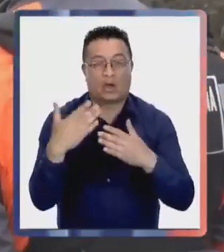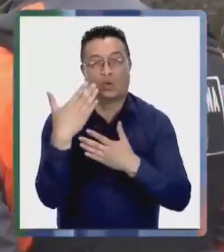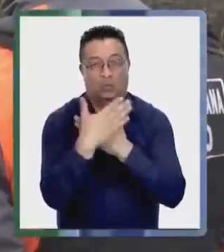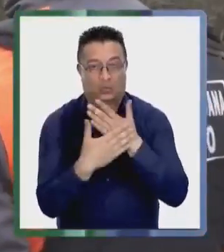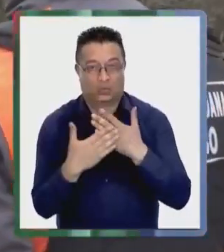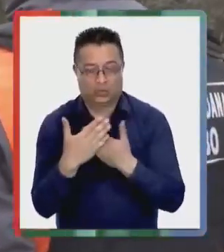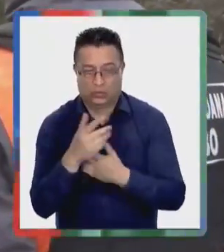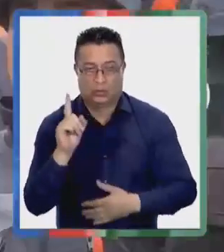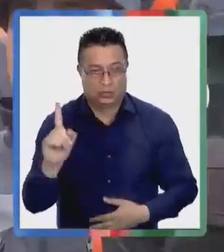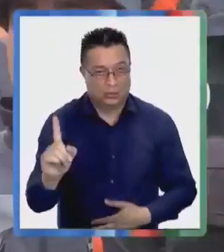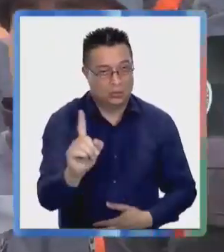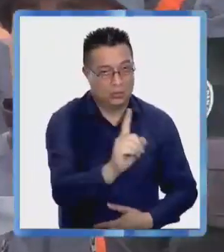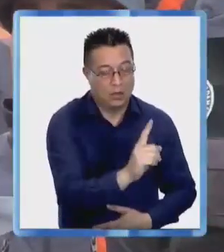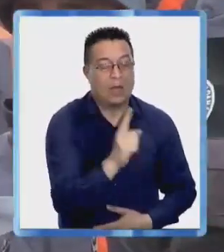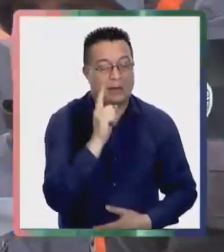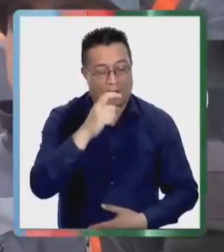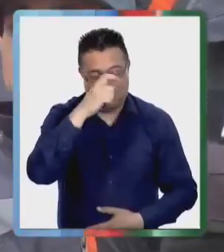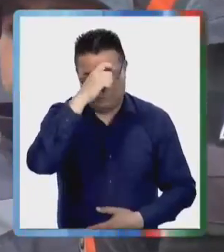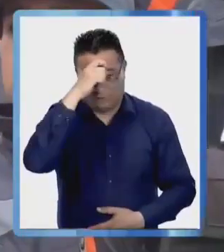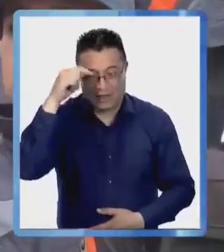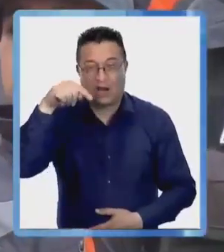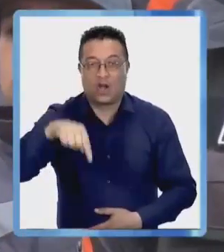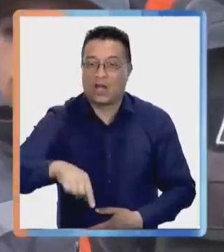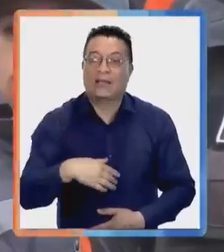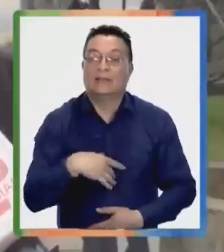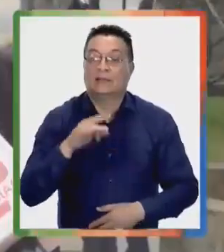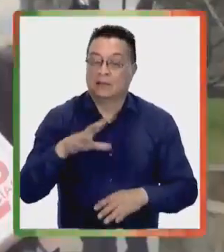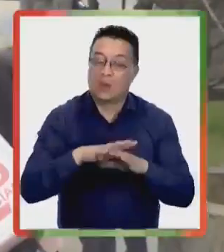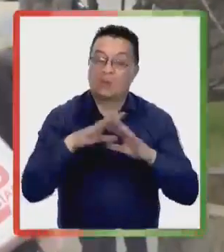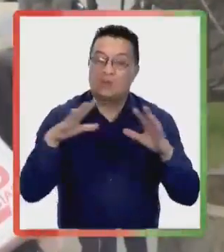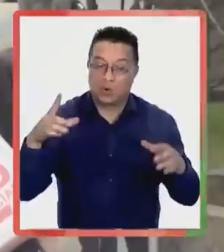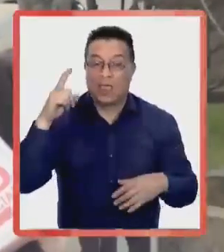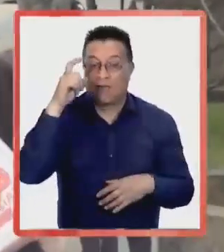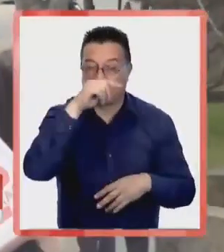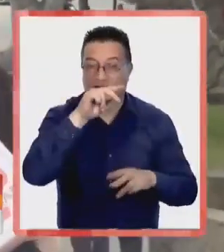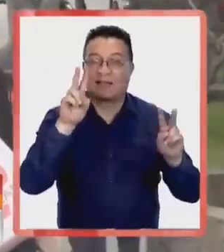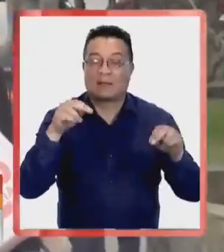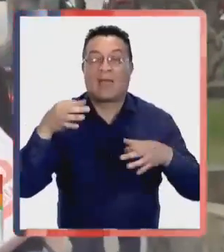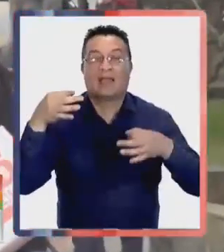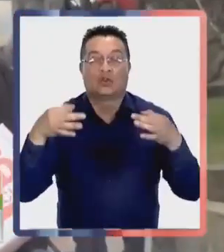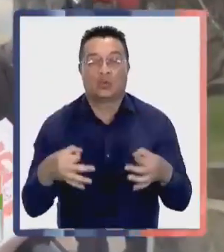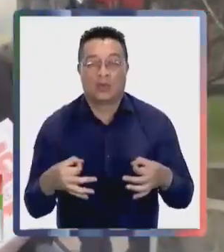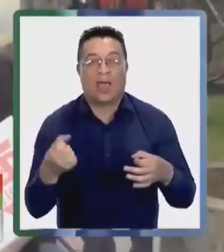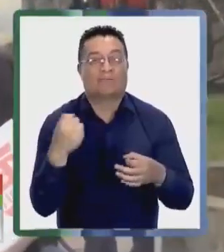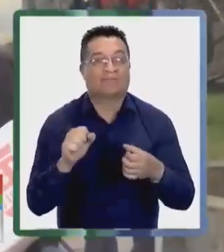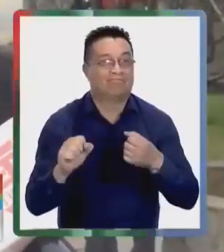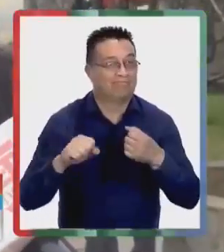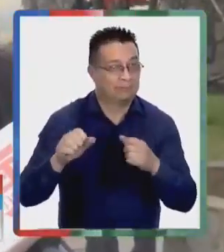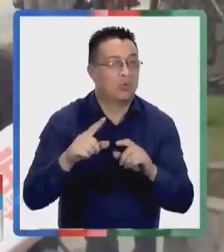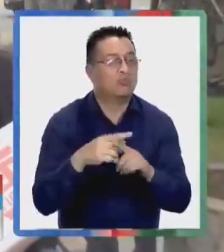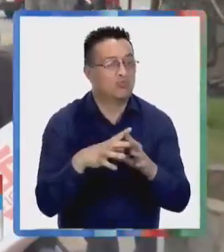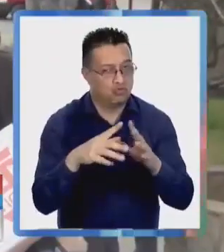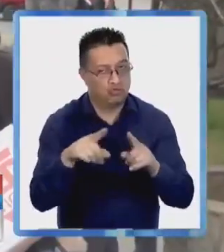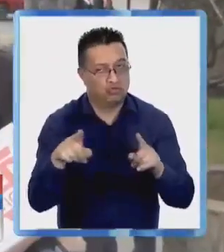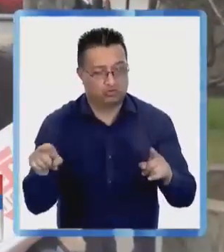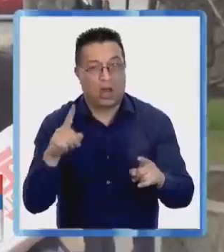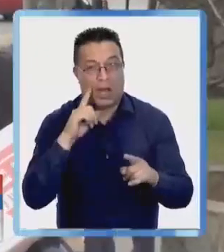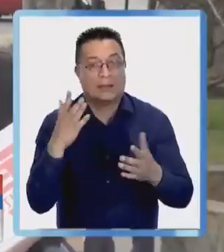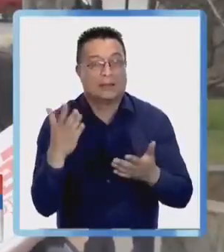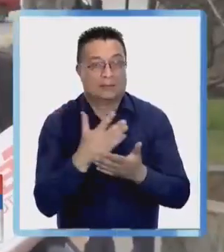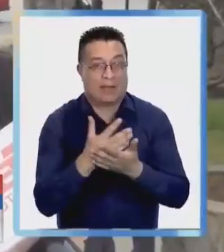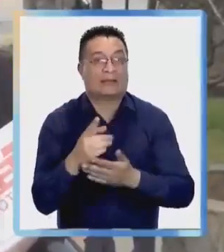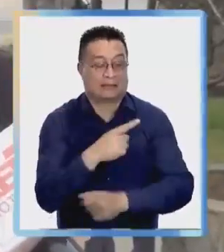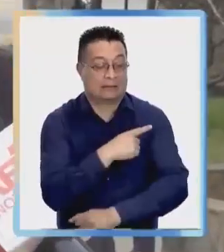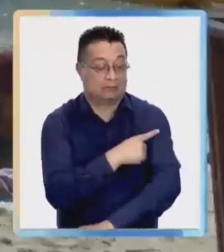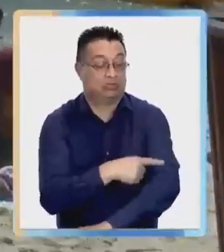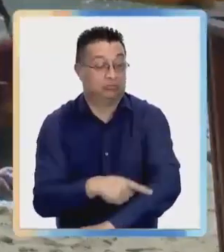autocuidado. Sabemos que este verano va a ser bastante complicado en términos de seguridad e incivilidad. Toda vez que sabemos lo que está